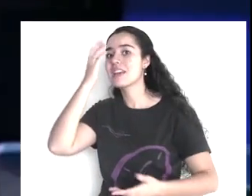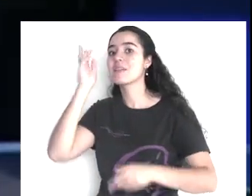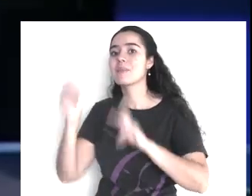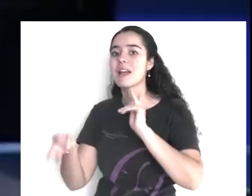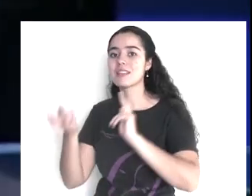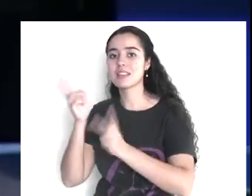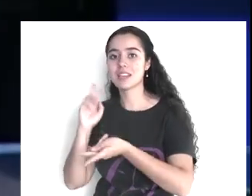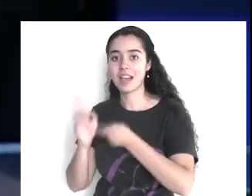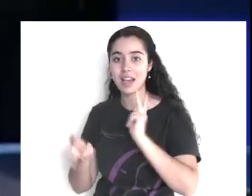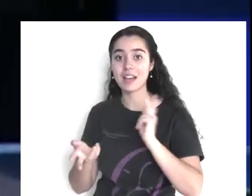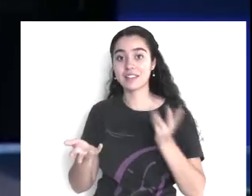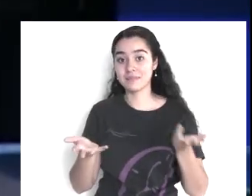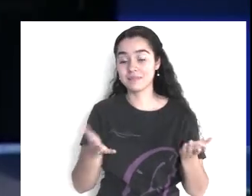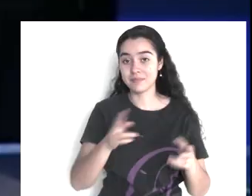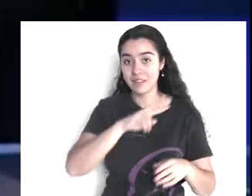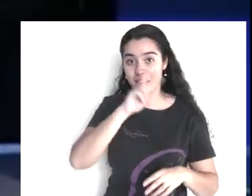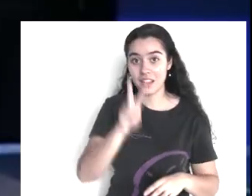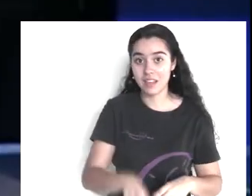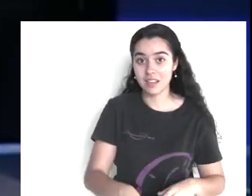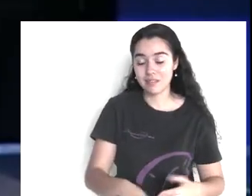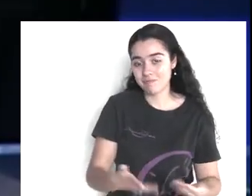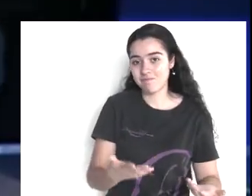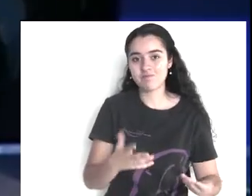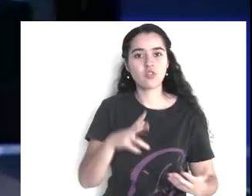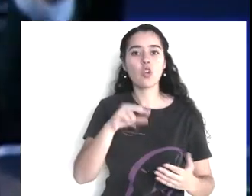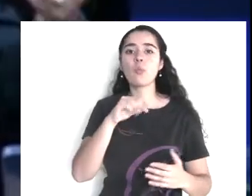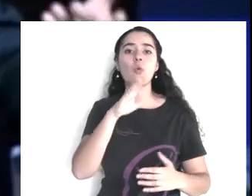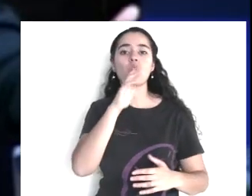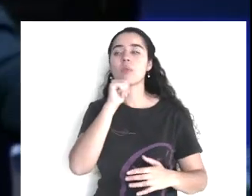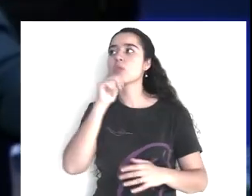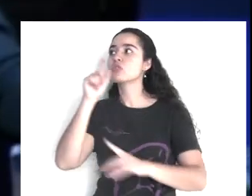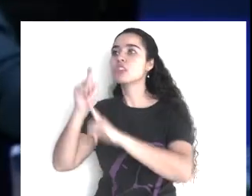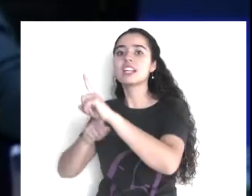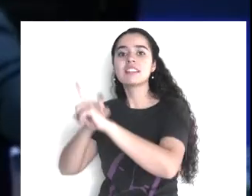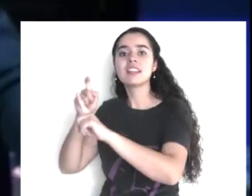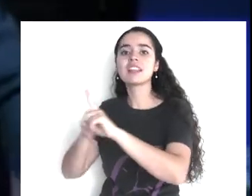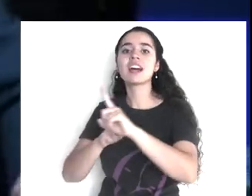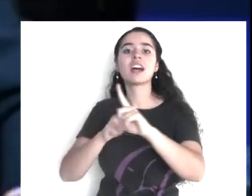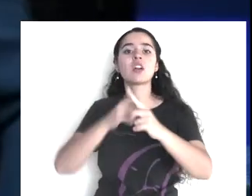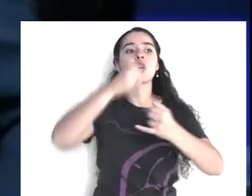enseñanza del día, escúchela, y luego la escucho, y luego, me voy a quedar como el del video,